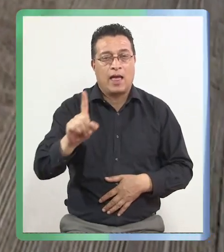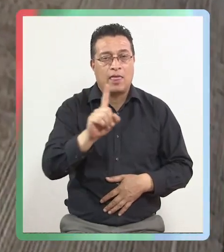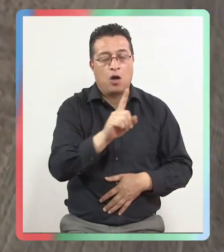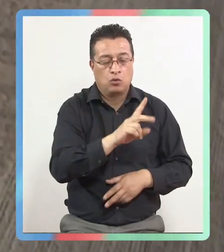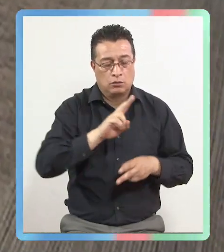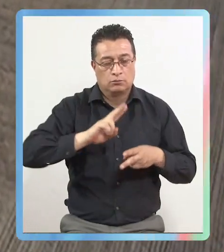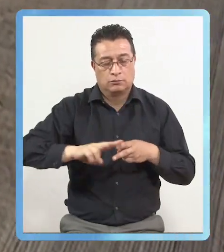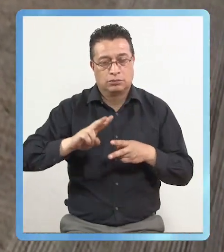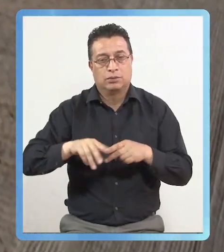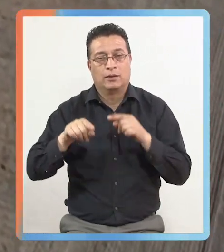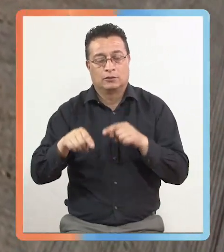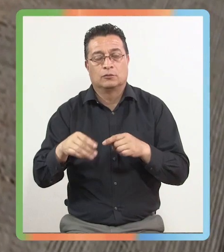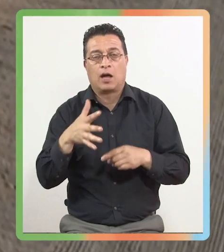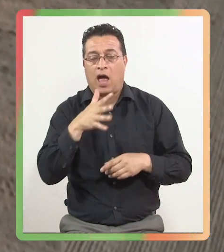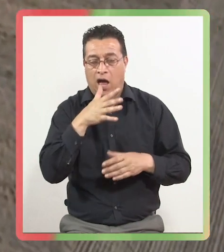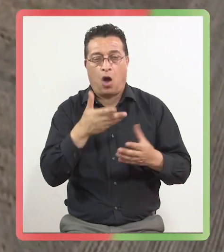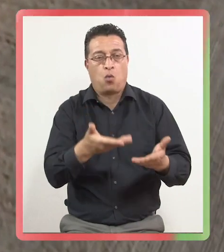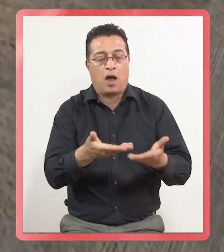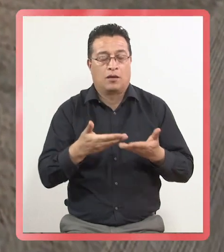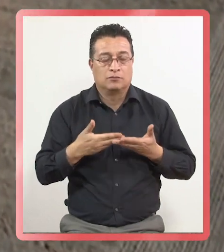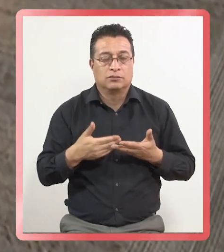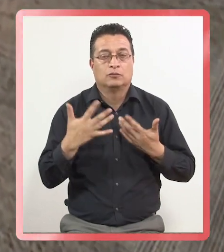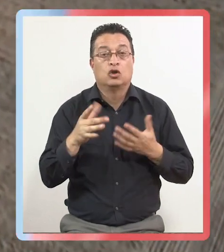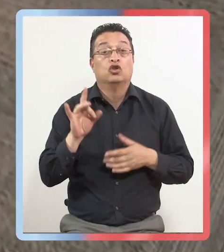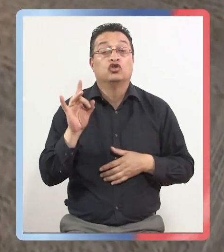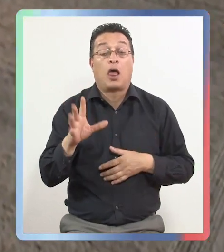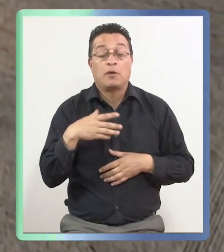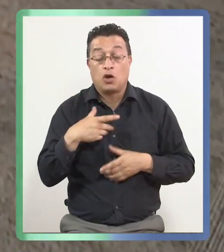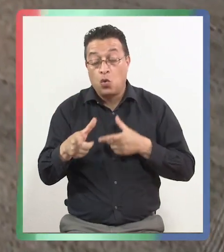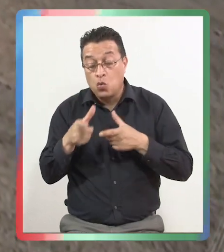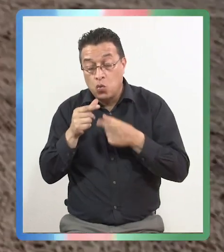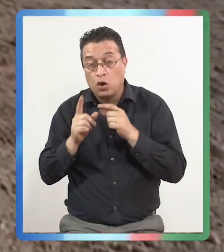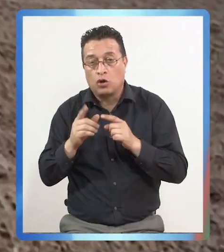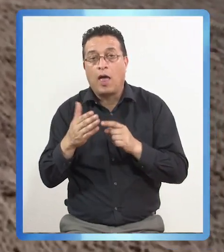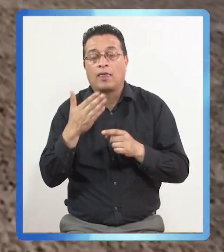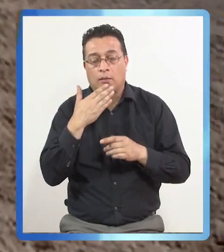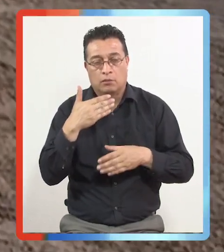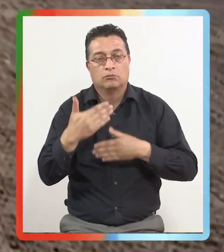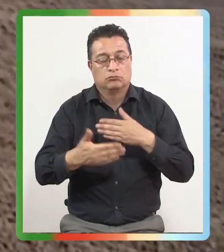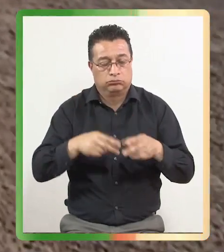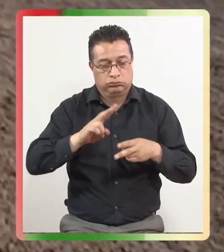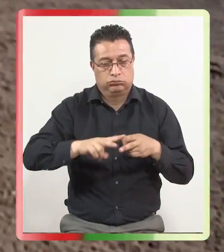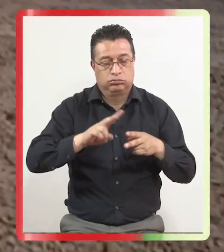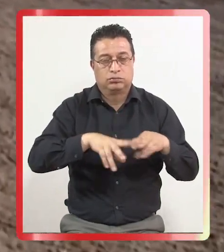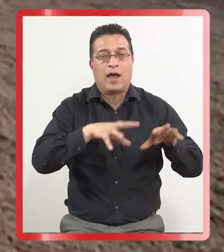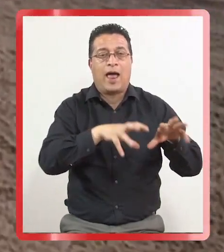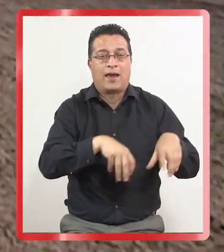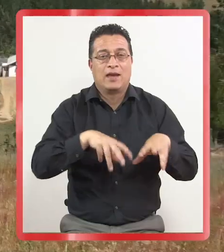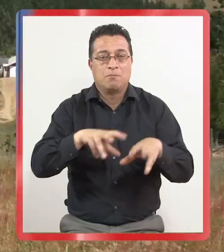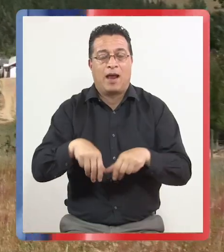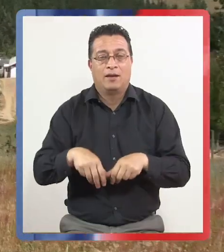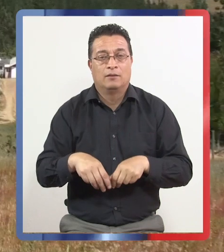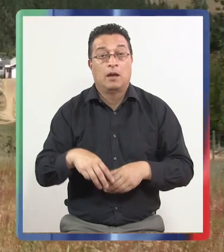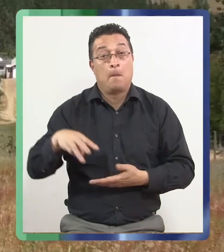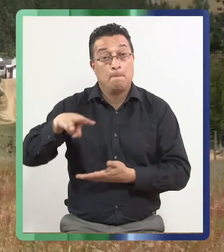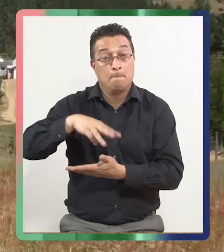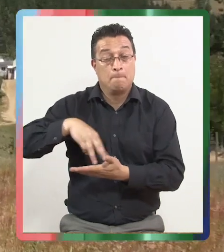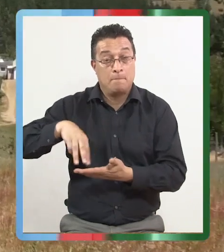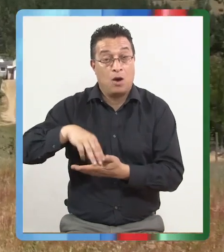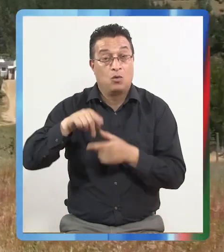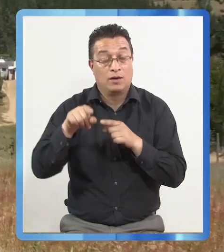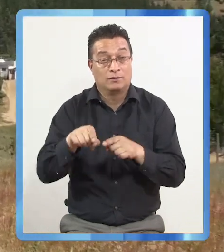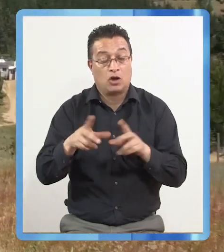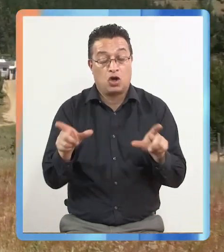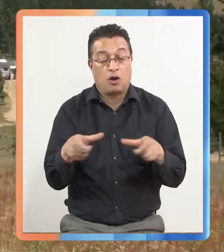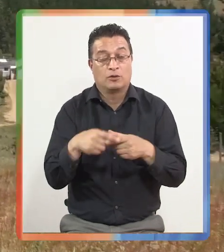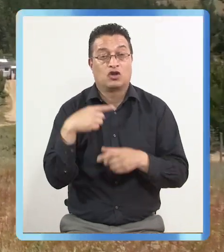contribuyamos a esto para tener el vital elemento, no solamente para consumo, sino también para la producción de nuestros alimentos. En el Maule los